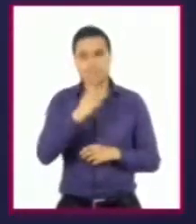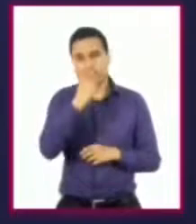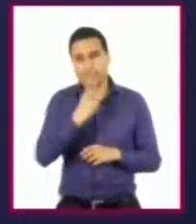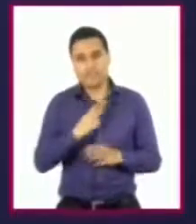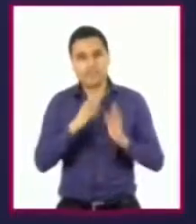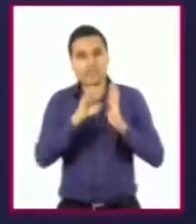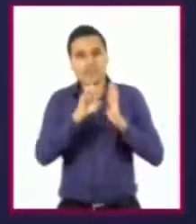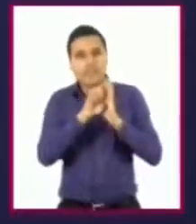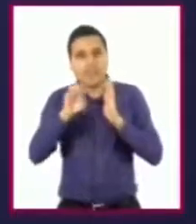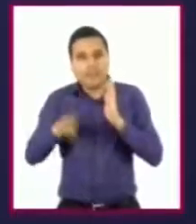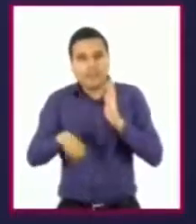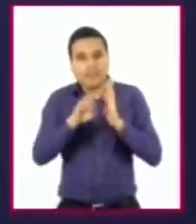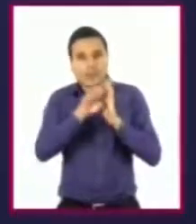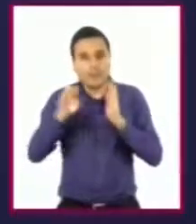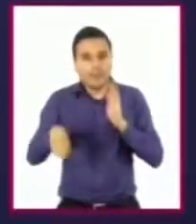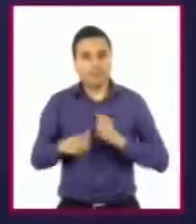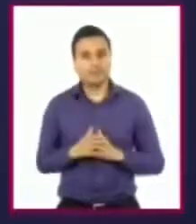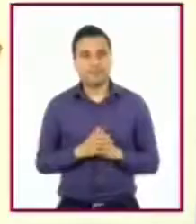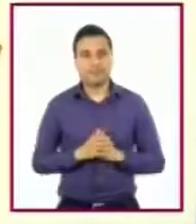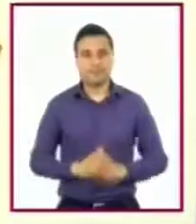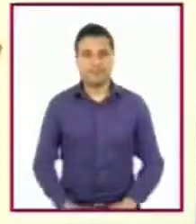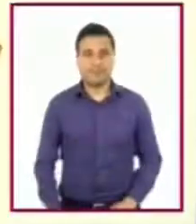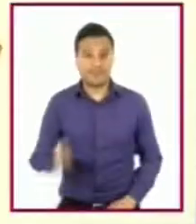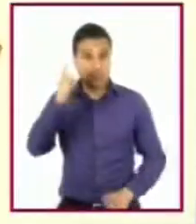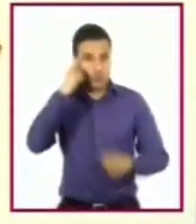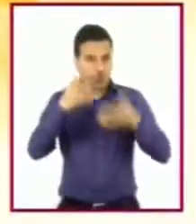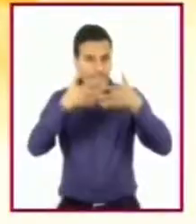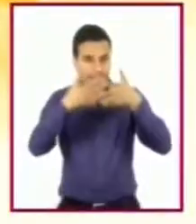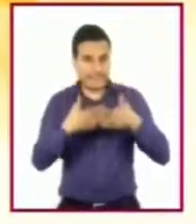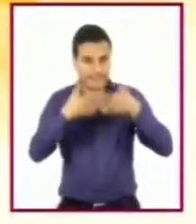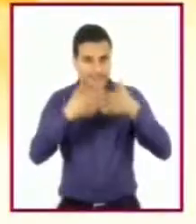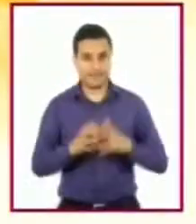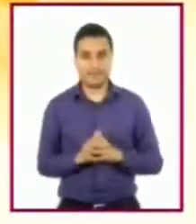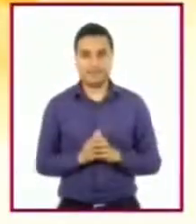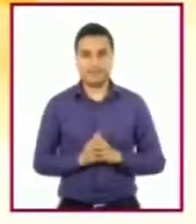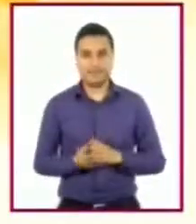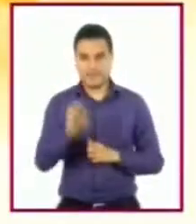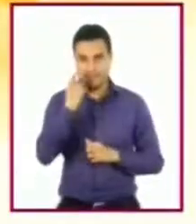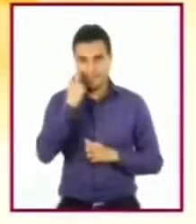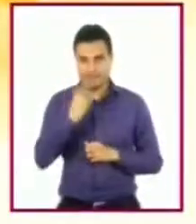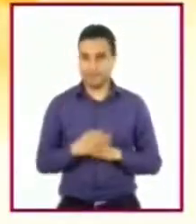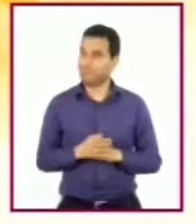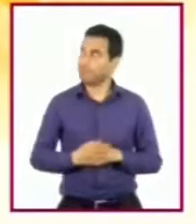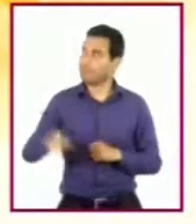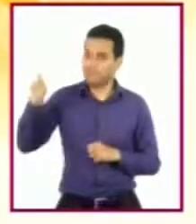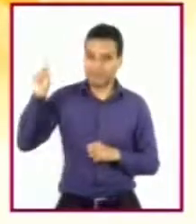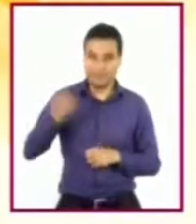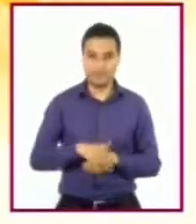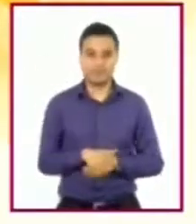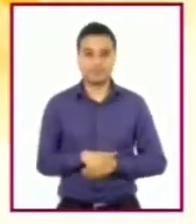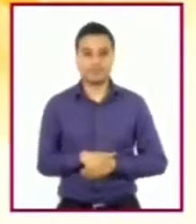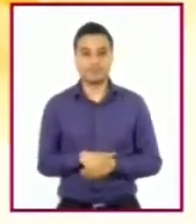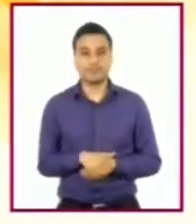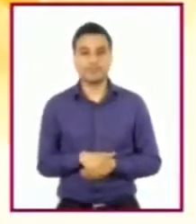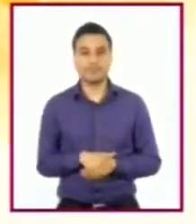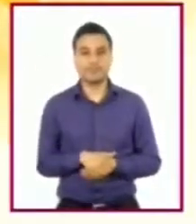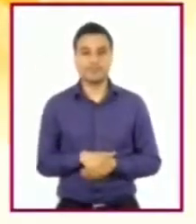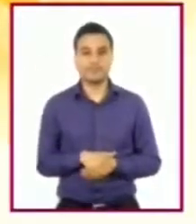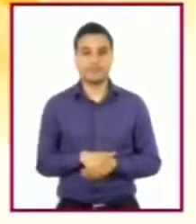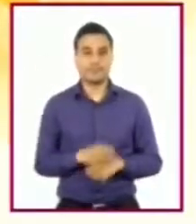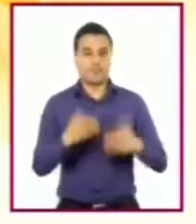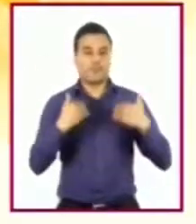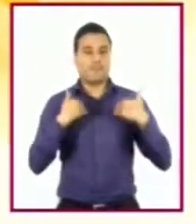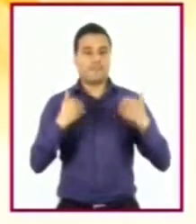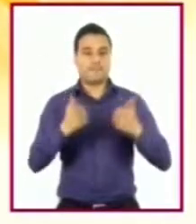de capacidades cognitivas? Claro. En la primera columna tenemos comprender,